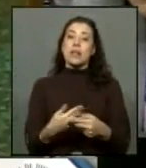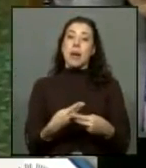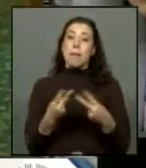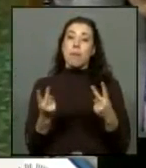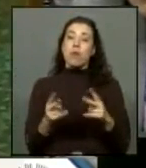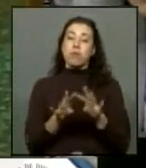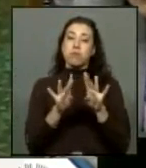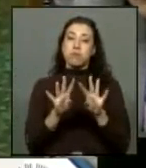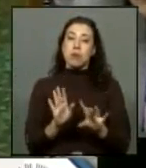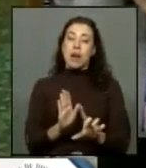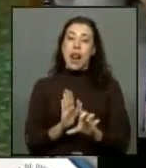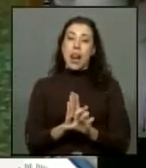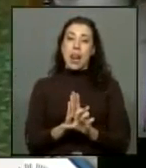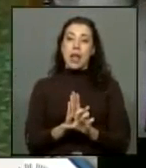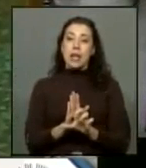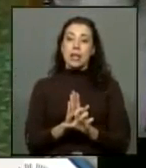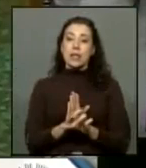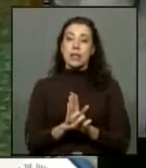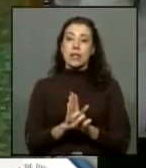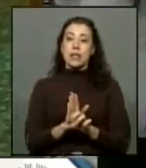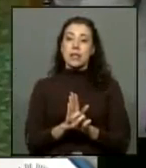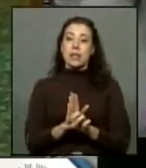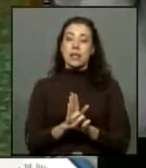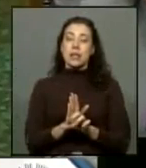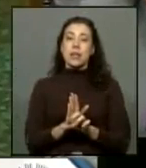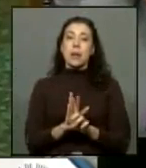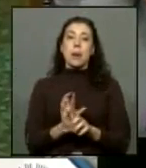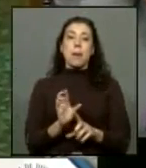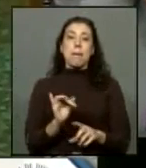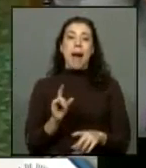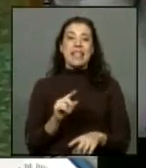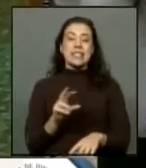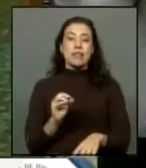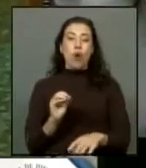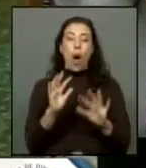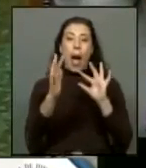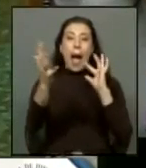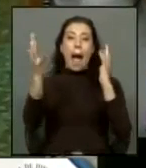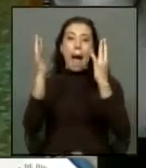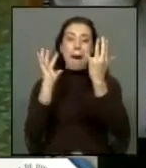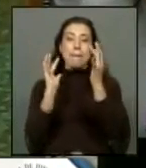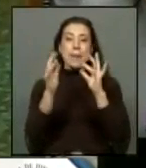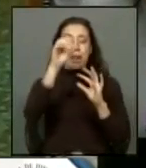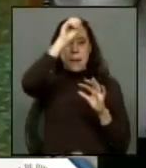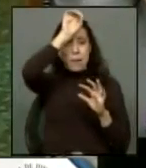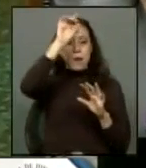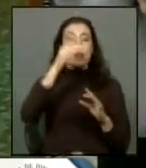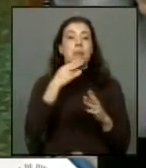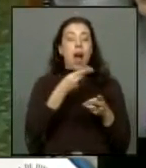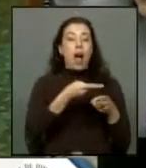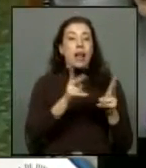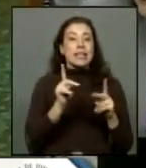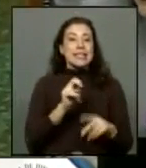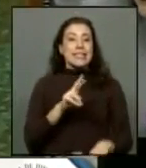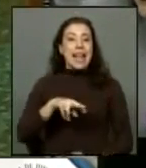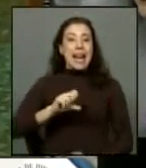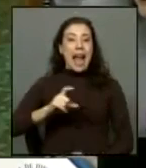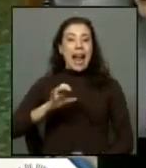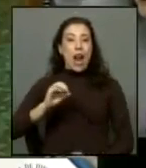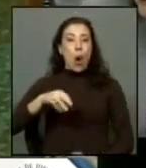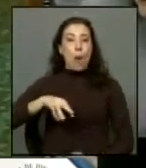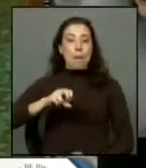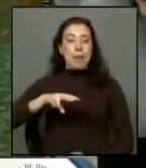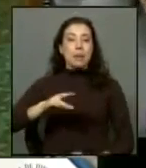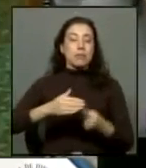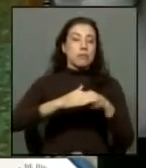elaboren una iniciativa de ley relativa a pasivos ambientales mineros además de facultar al CERNA GEOMIN para